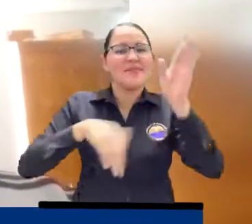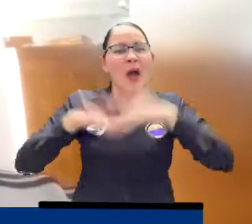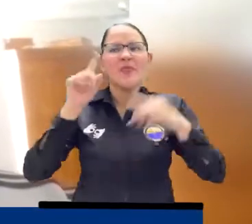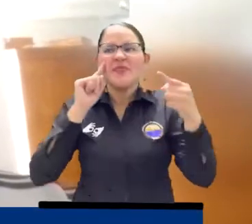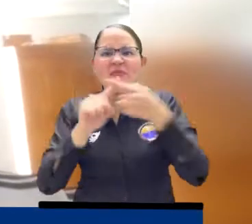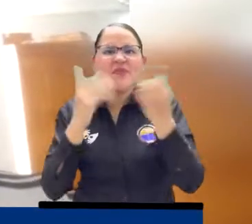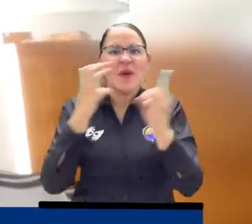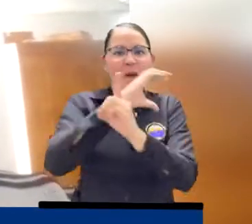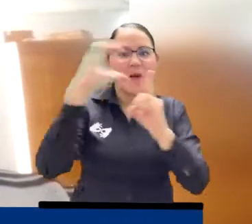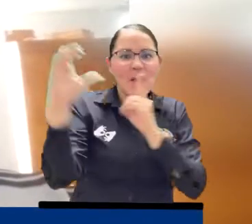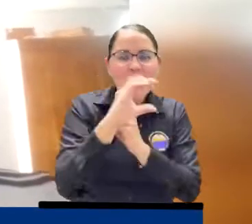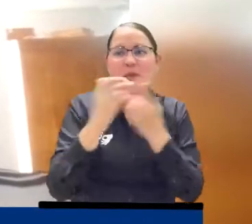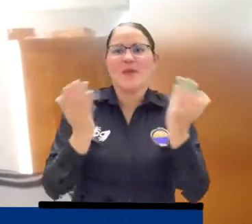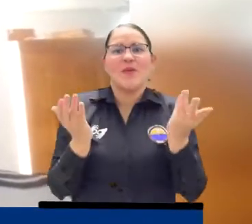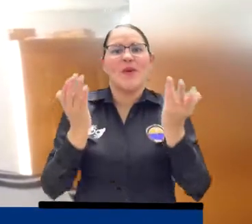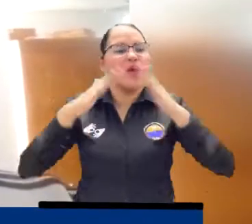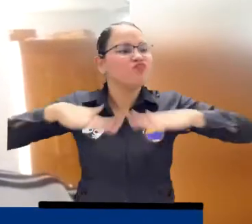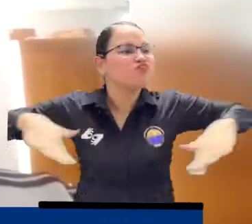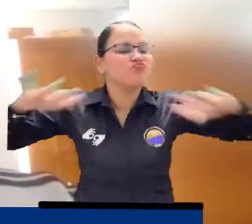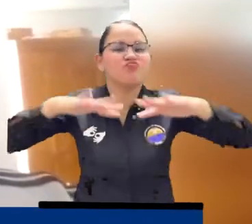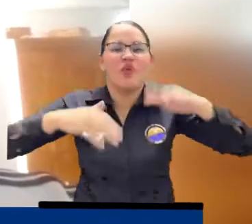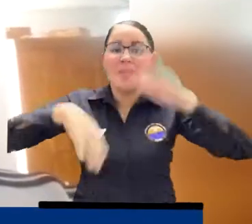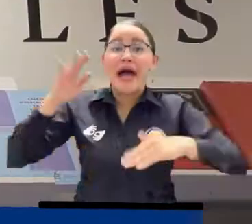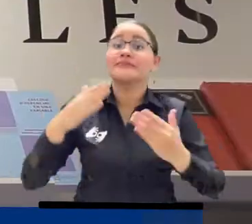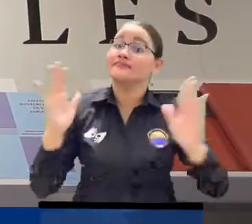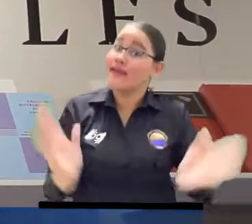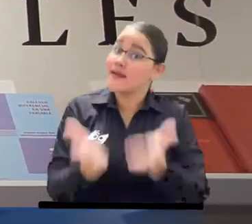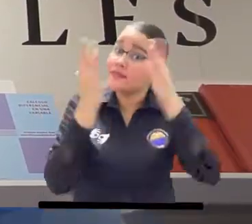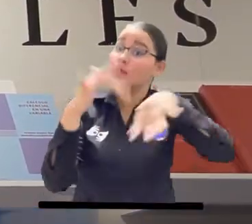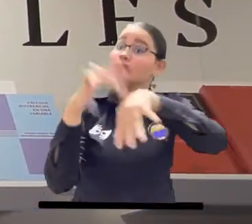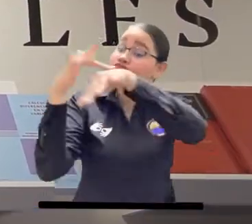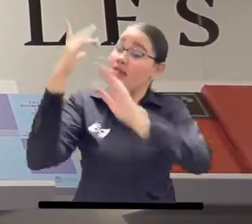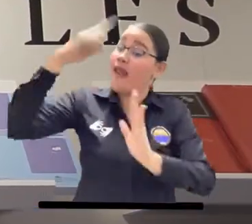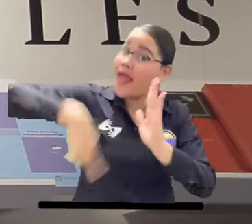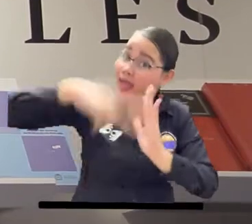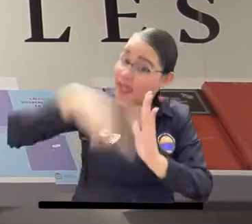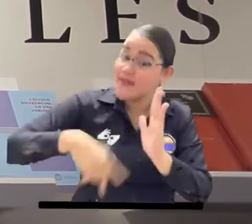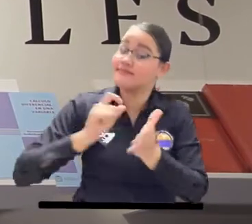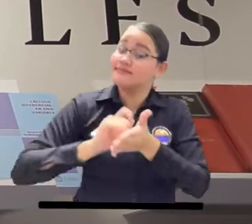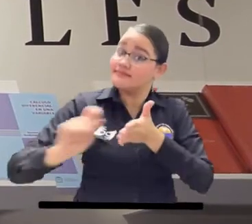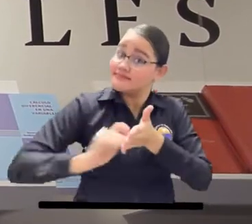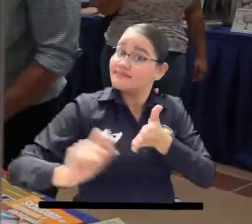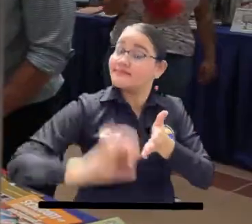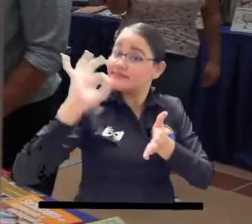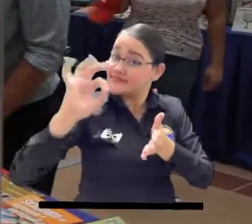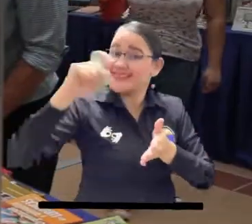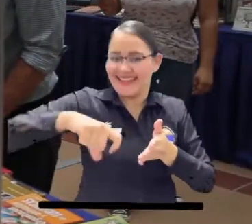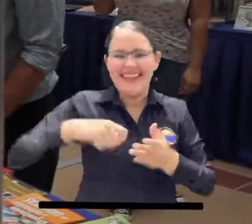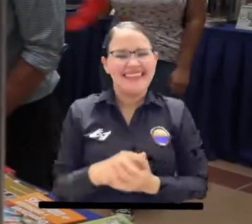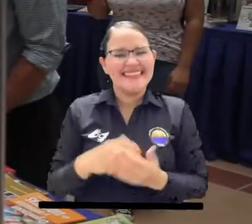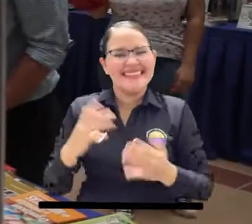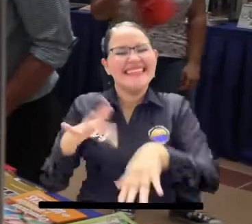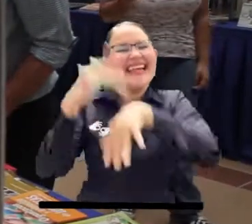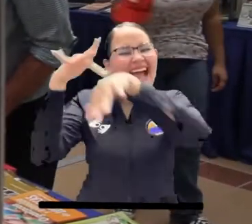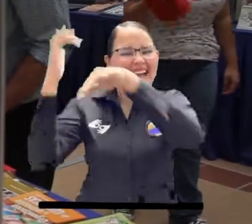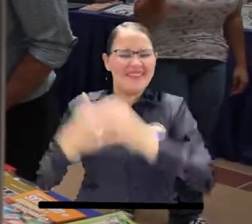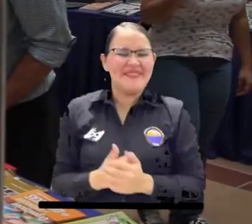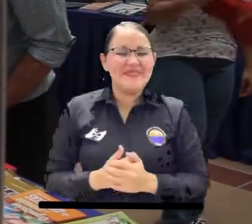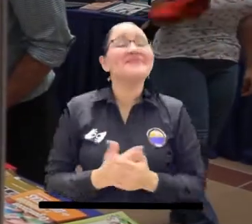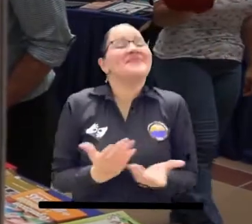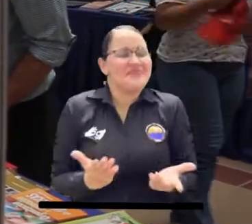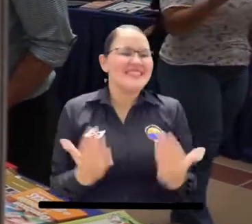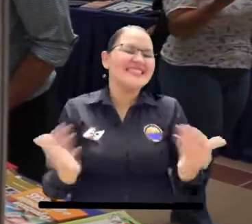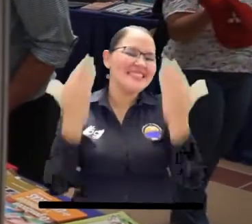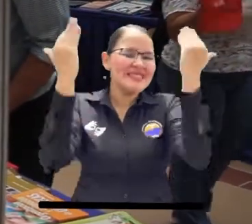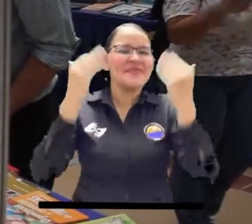la cultura, los espacios también para la lectura y la escritura. Así que la Universidad Magdalena va a seguir sembrando